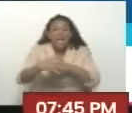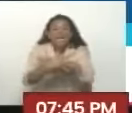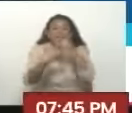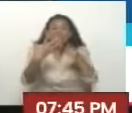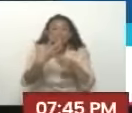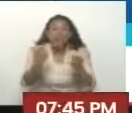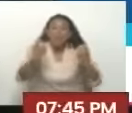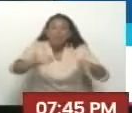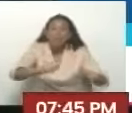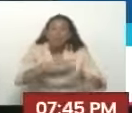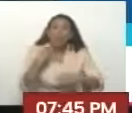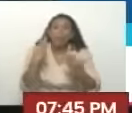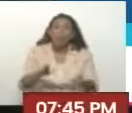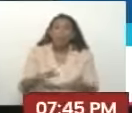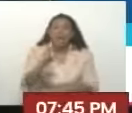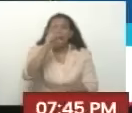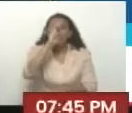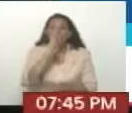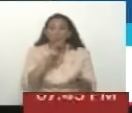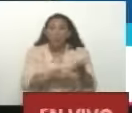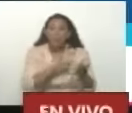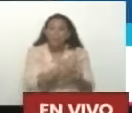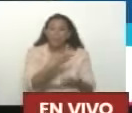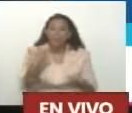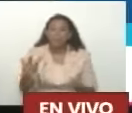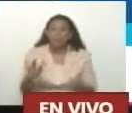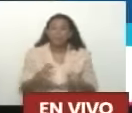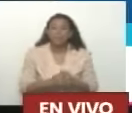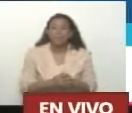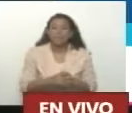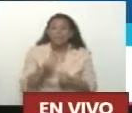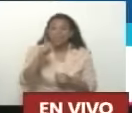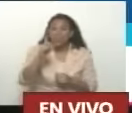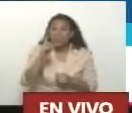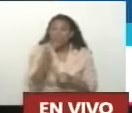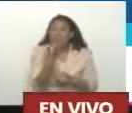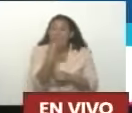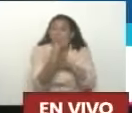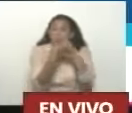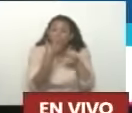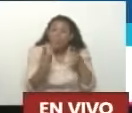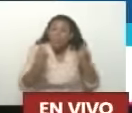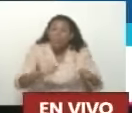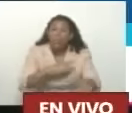Conspiraciones Del año 2023 Y cuatro Conspiraciones Del año 2024